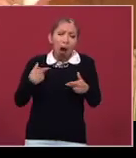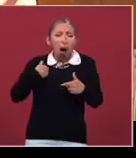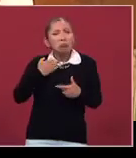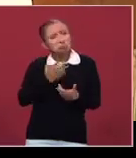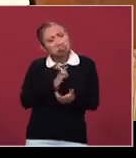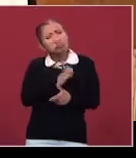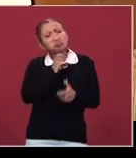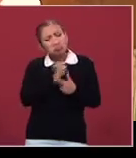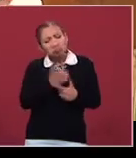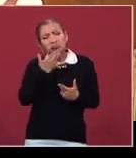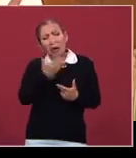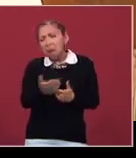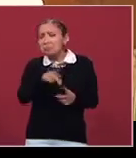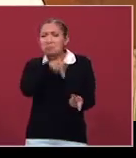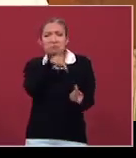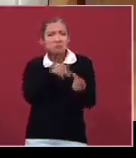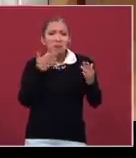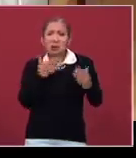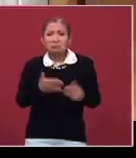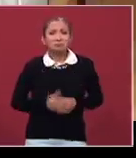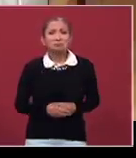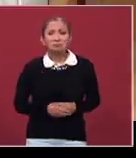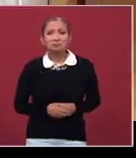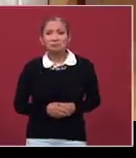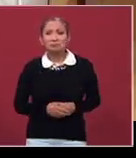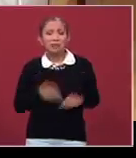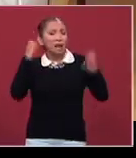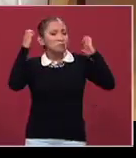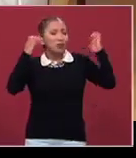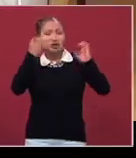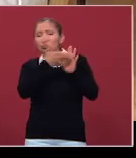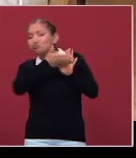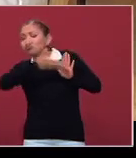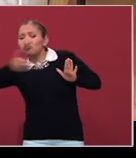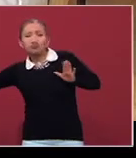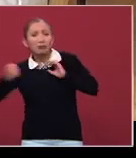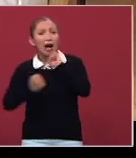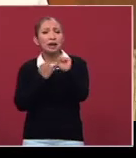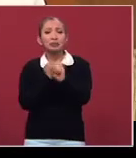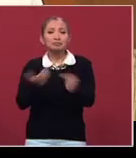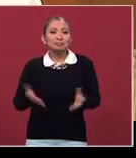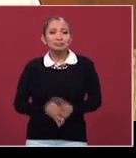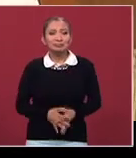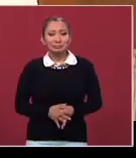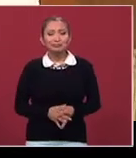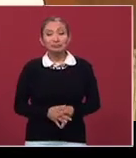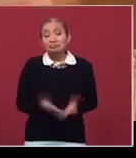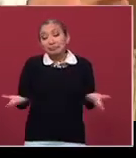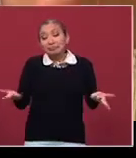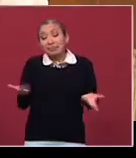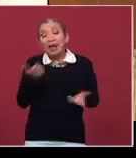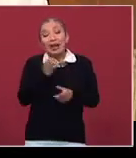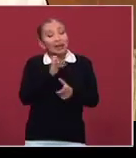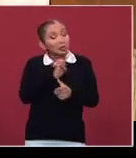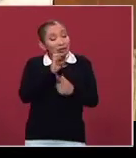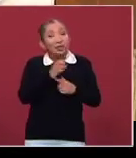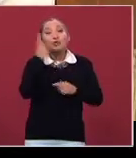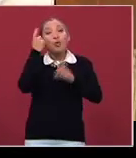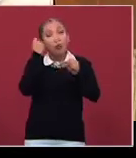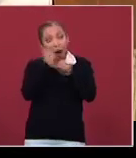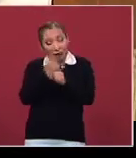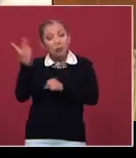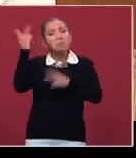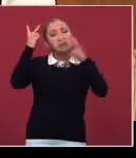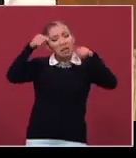está perfecto. Tengo pensado que se quede todo el año, así que todo el año pueden